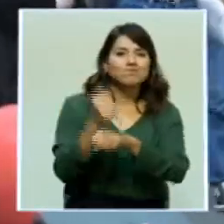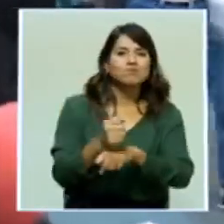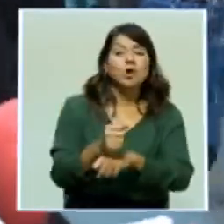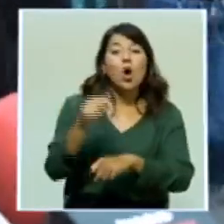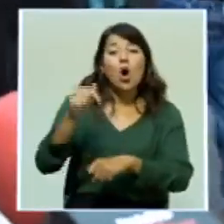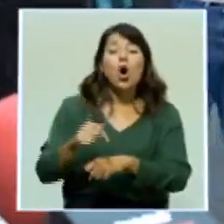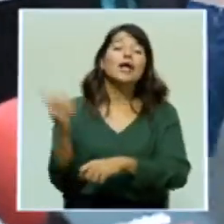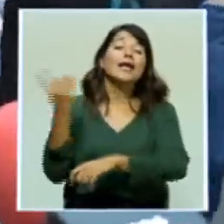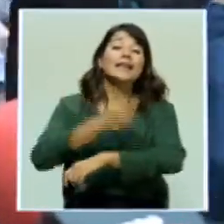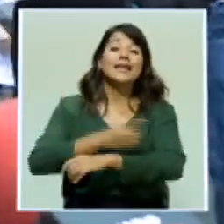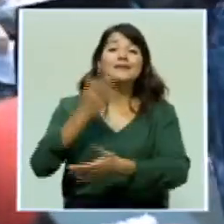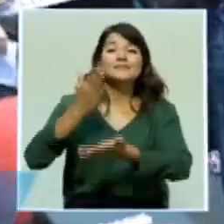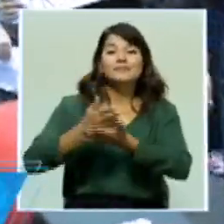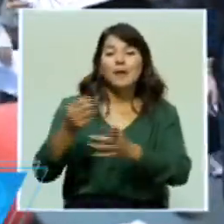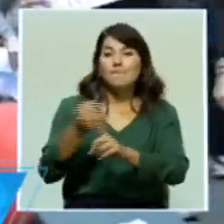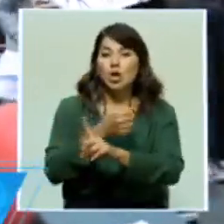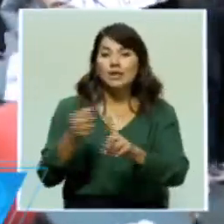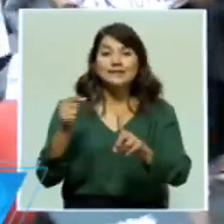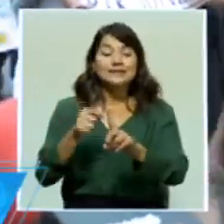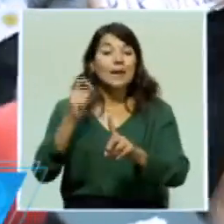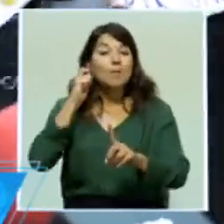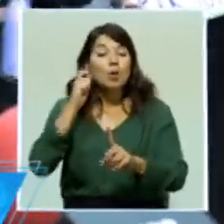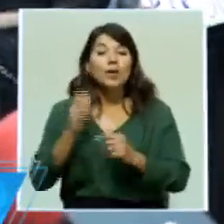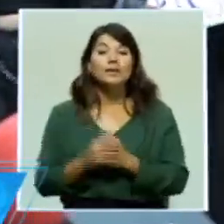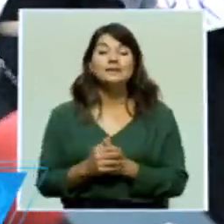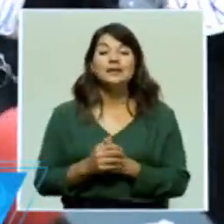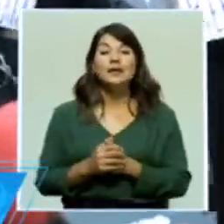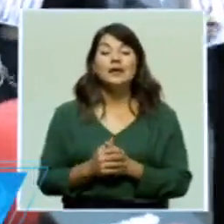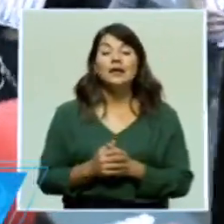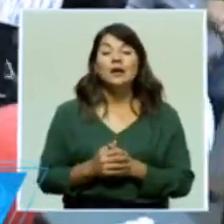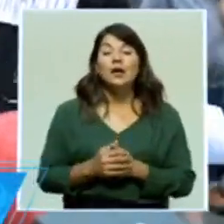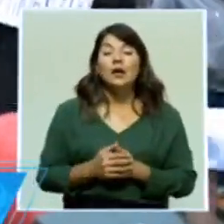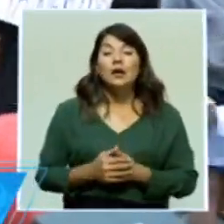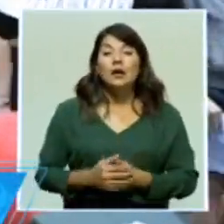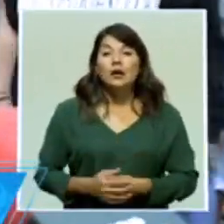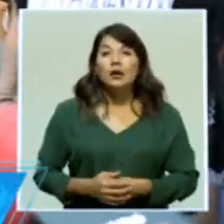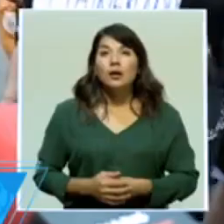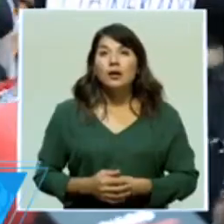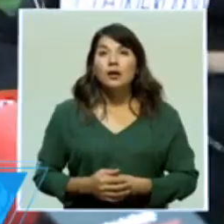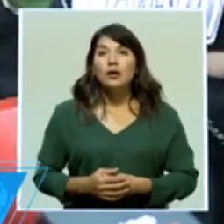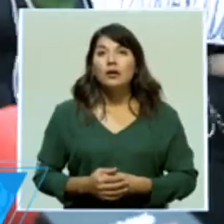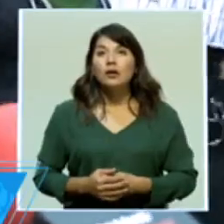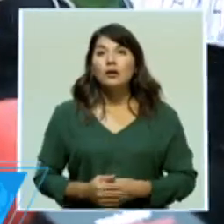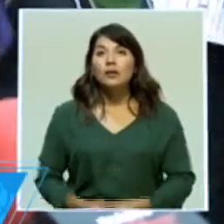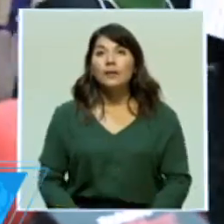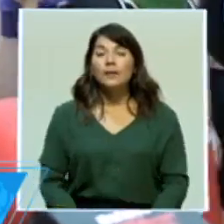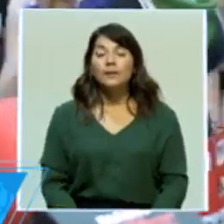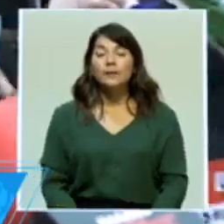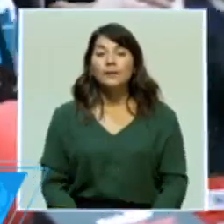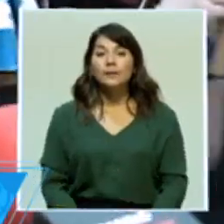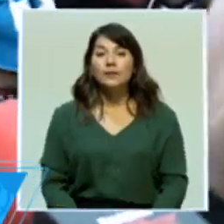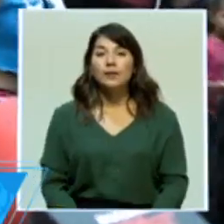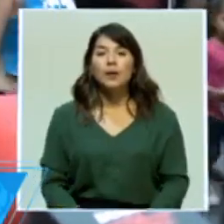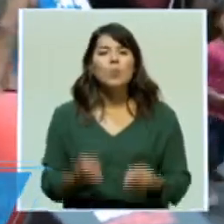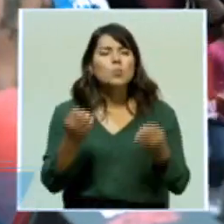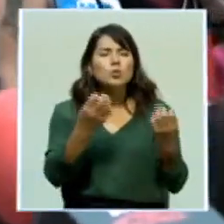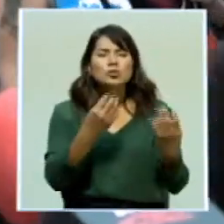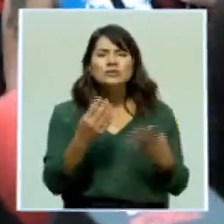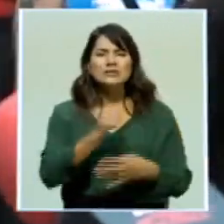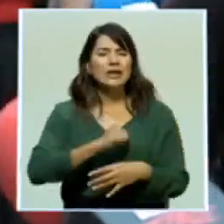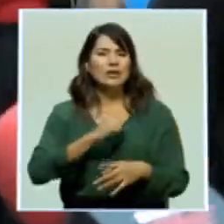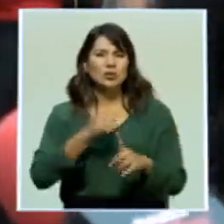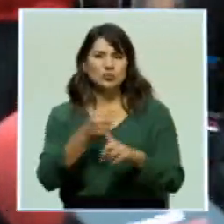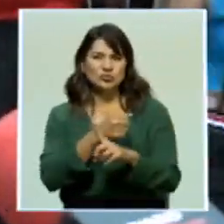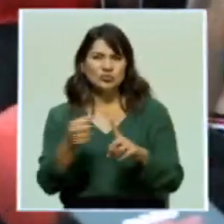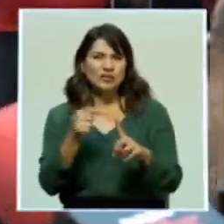la eliminación de la violencia contra las mujeres, en el marco de que un año pandémico ha sido brutal y sumamente violento contra las mujeres,